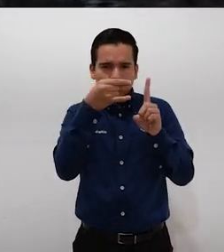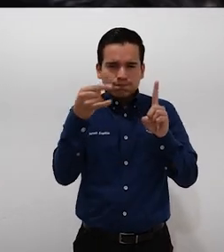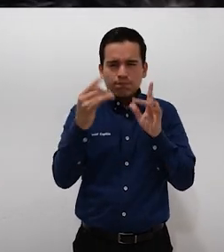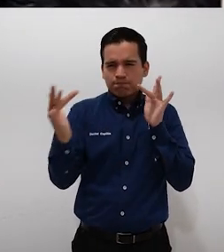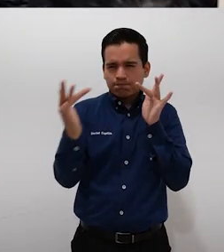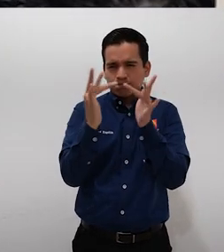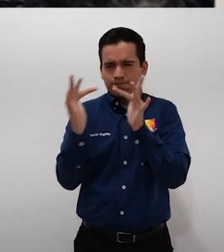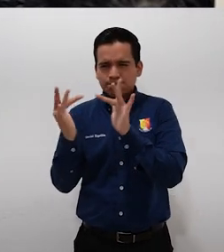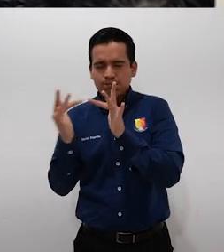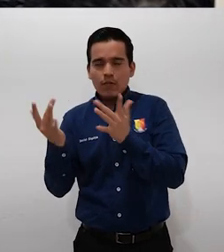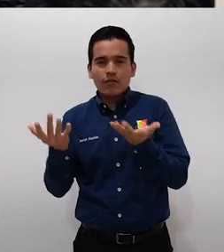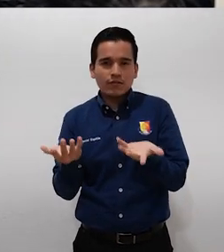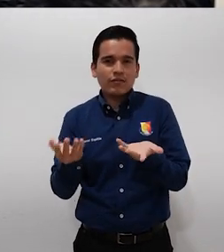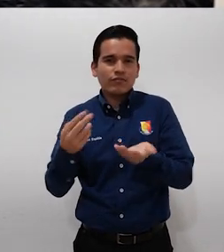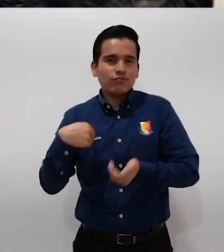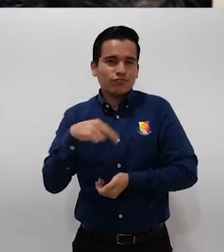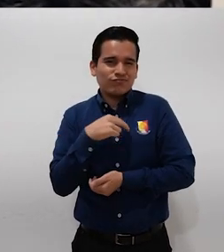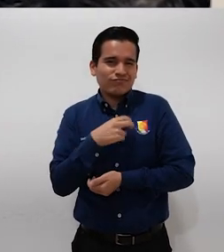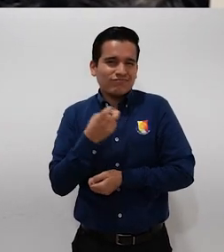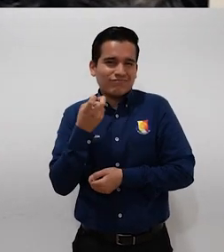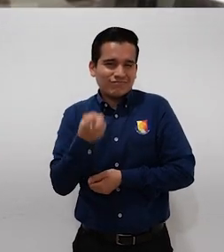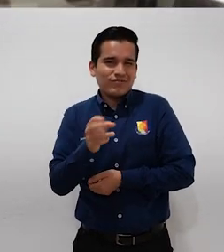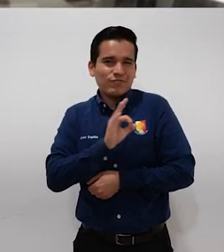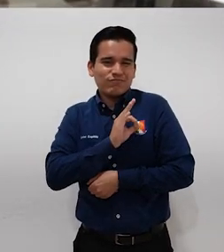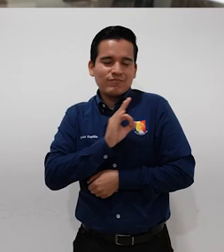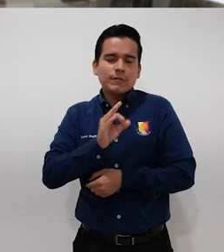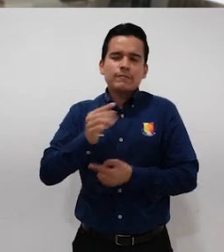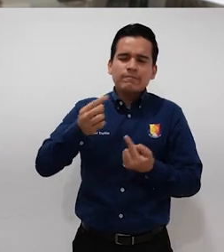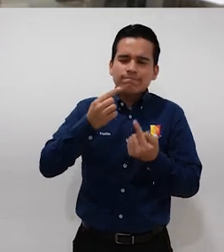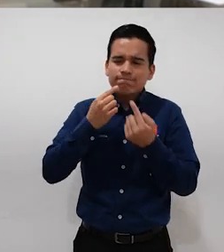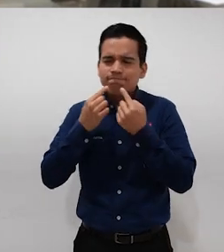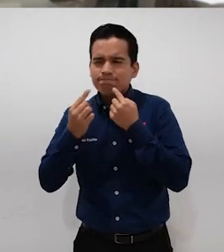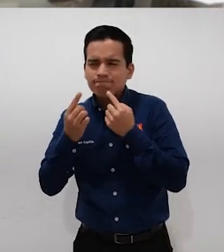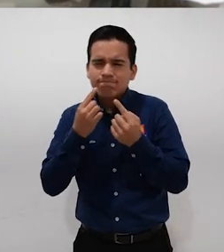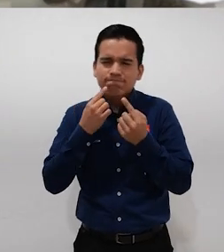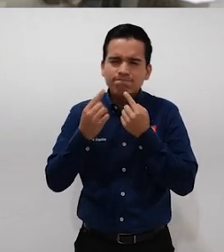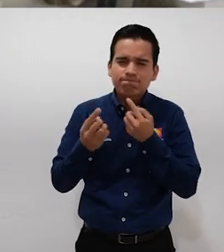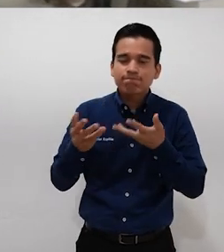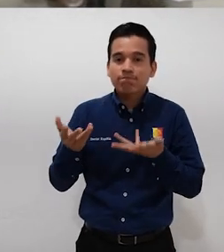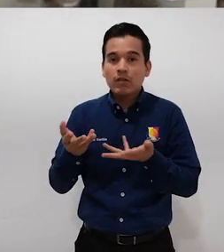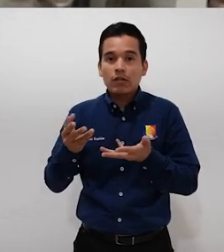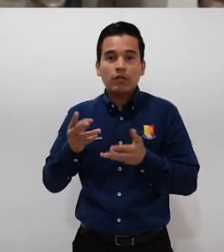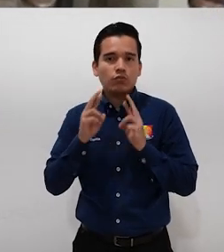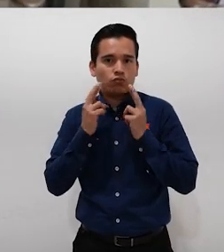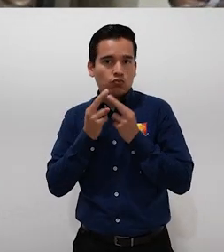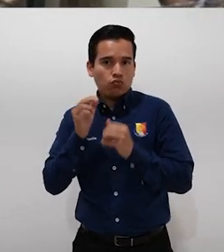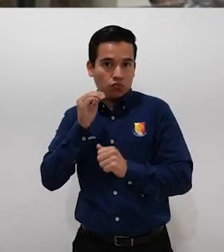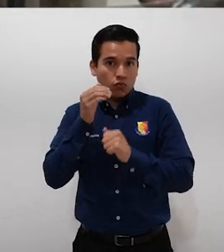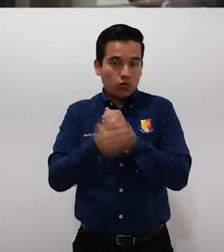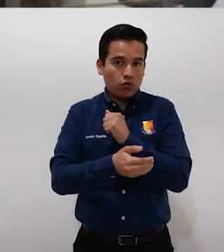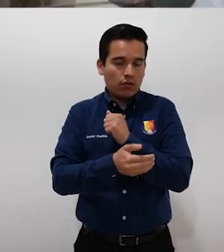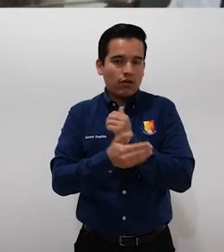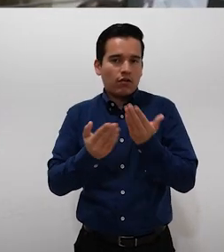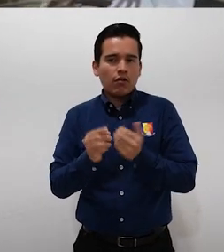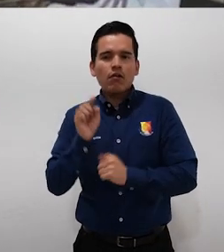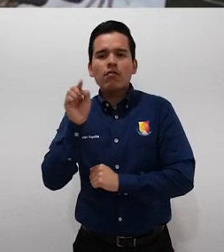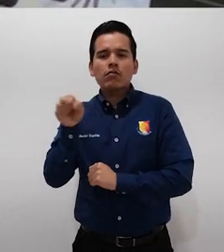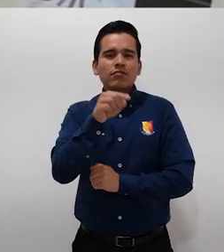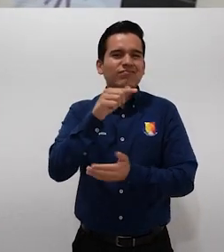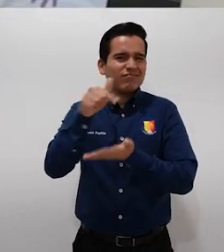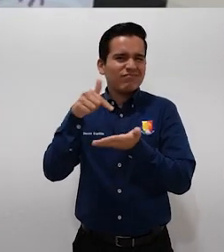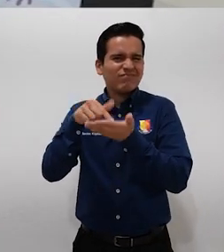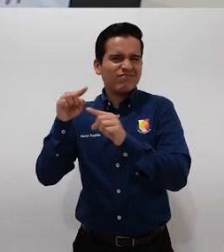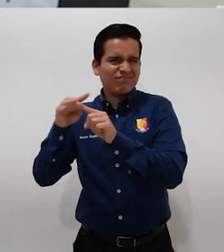para poder tener este ejercicio de diálogo donde al término de la sesión Zoom en cada uno de los